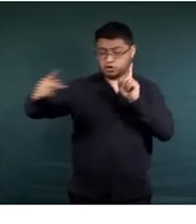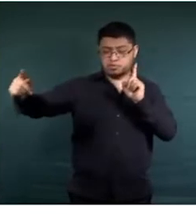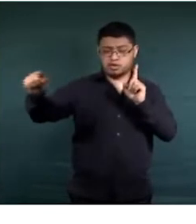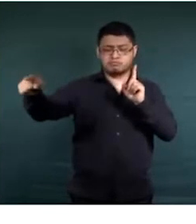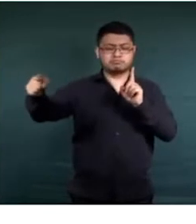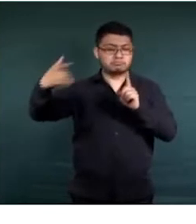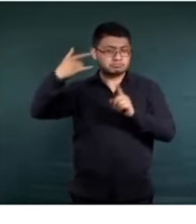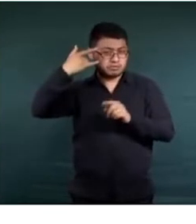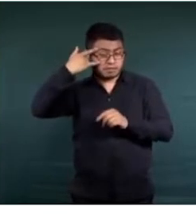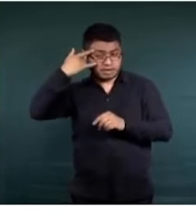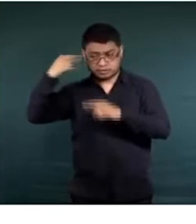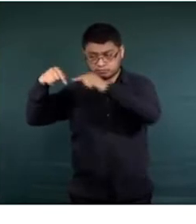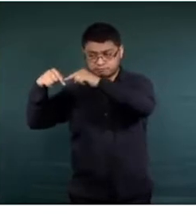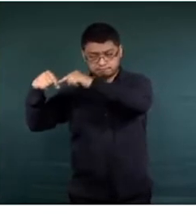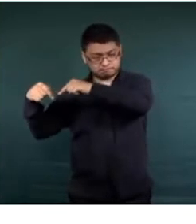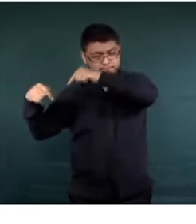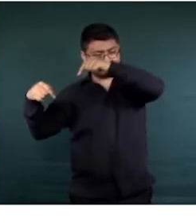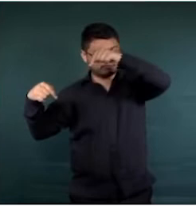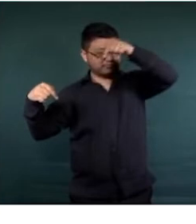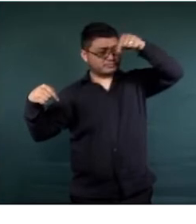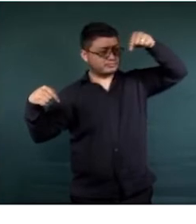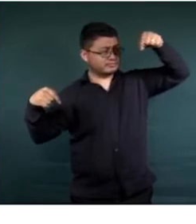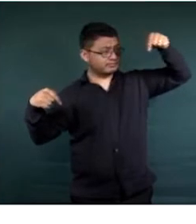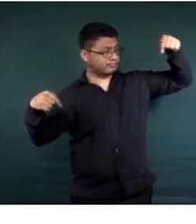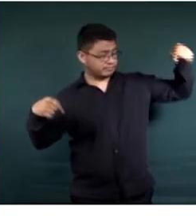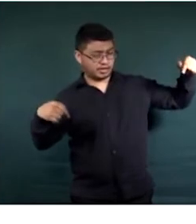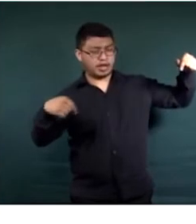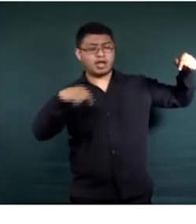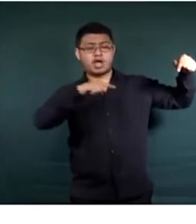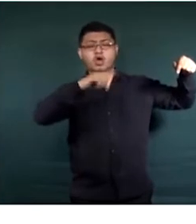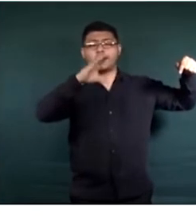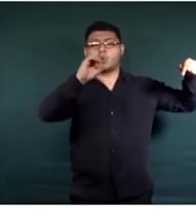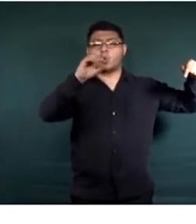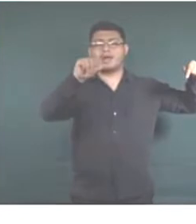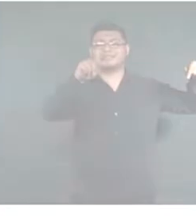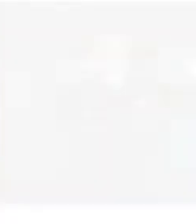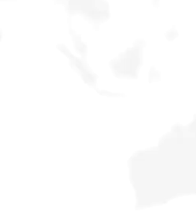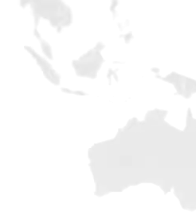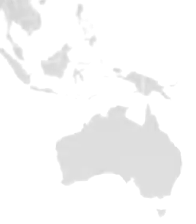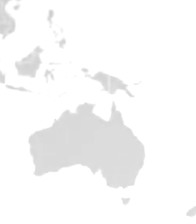a 260 kilómetros noreste de Coatzacoalcos.